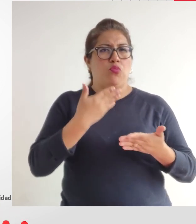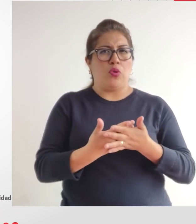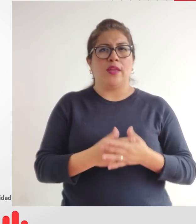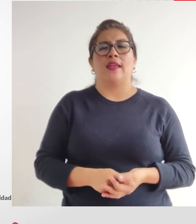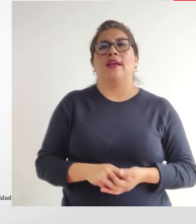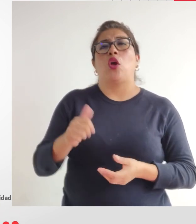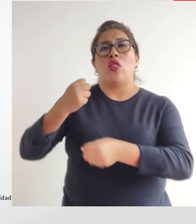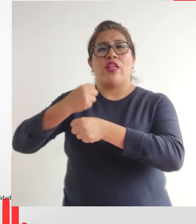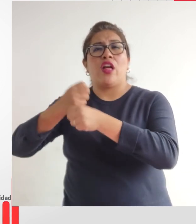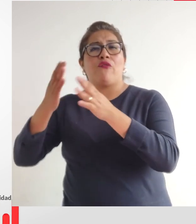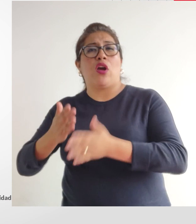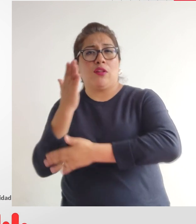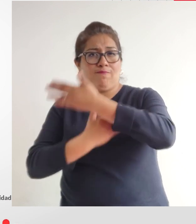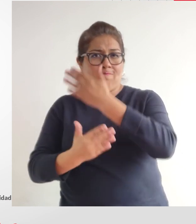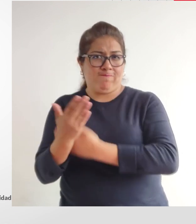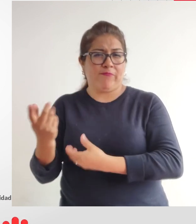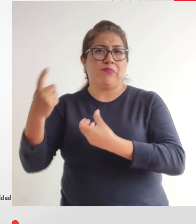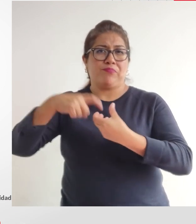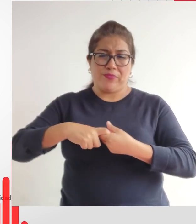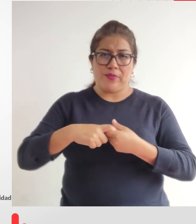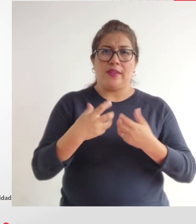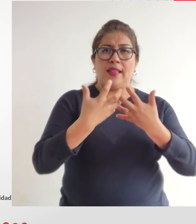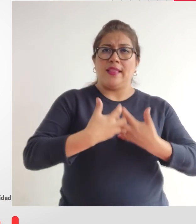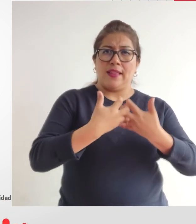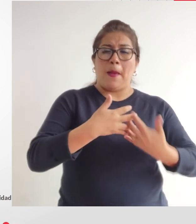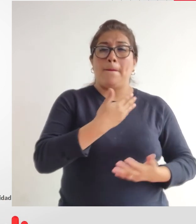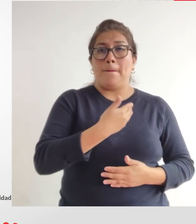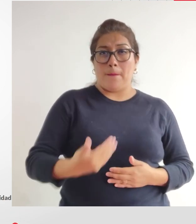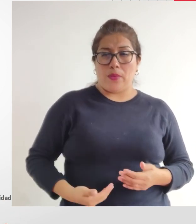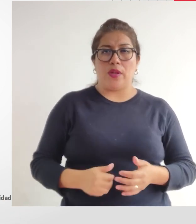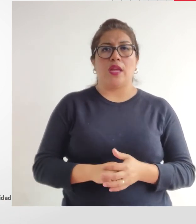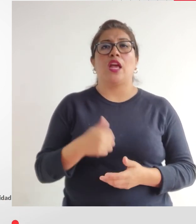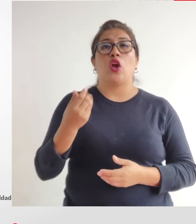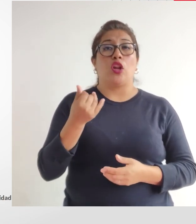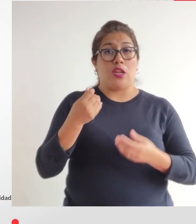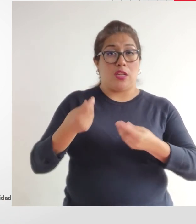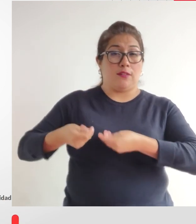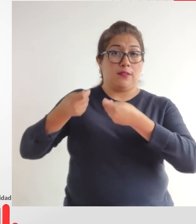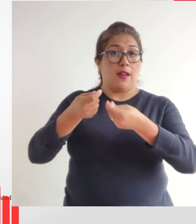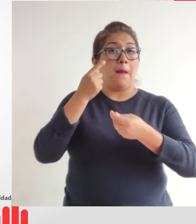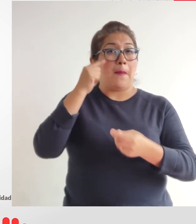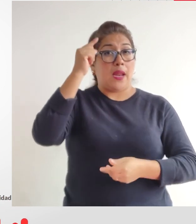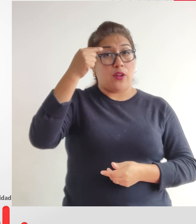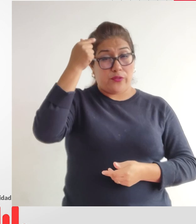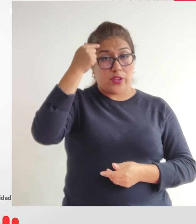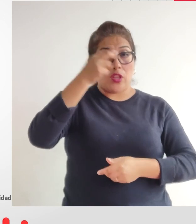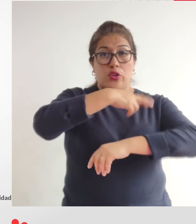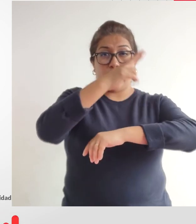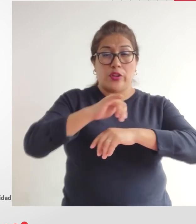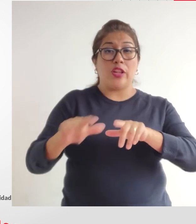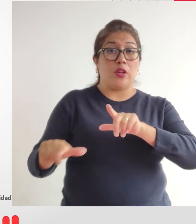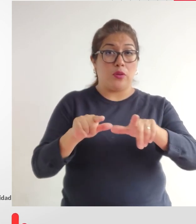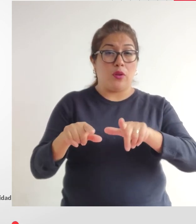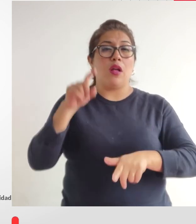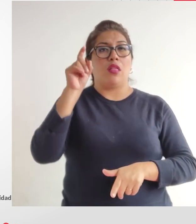laboral que debe contratarse en entidades públicas además de la asignación presupuestal para gobiernos regionales y locales